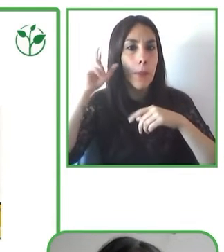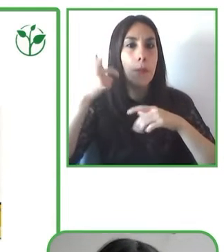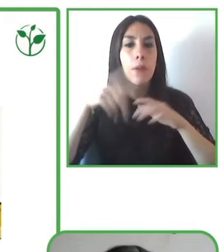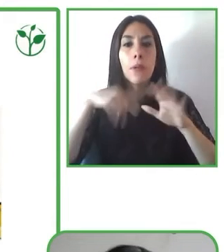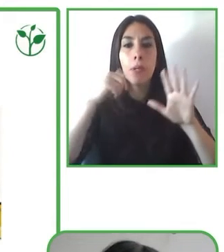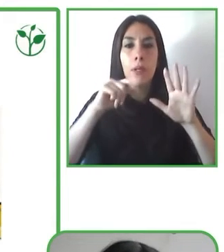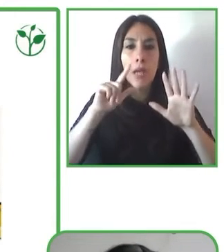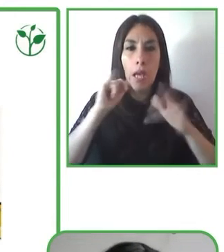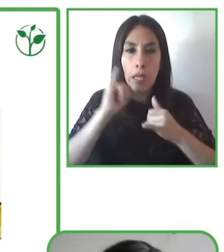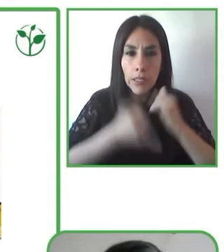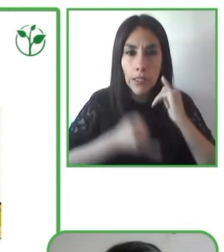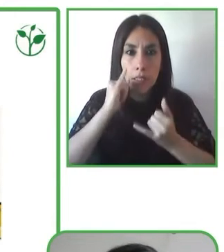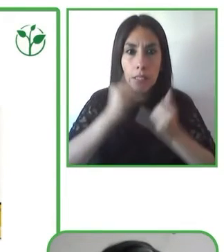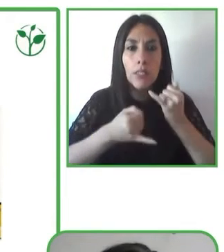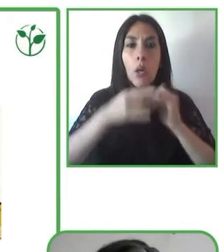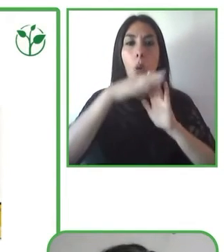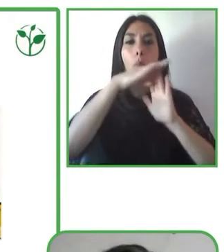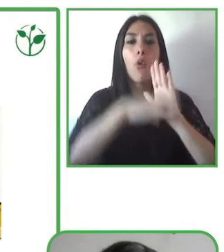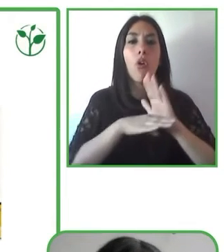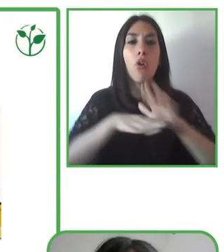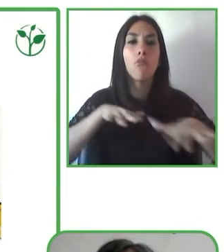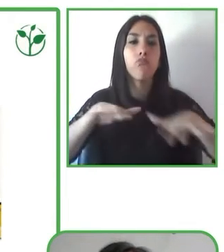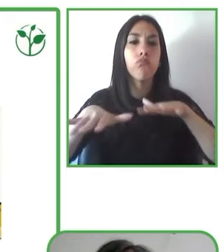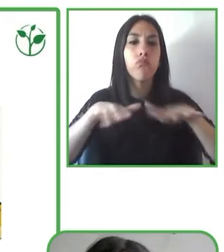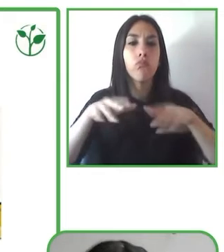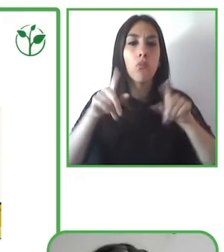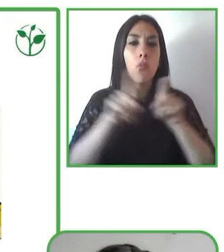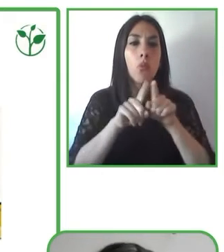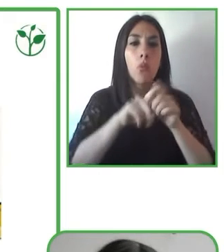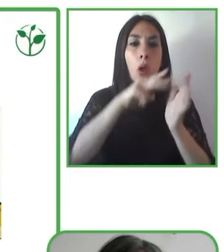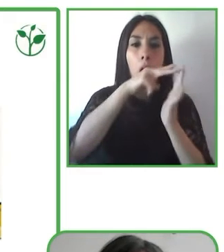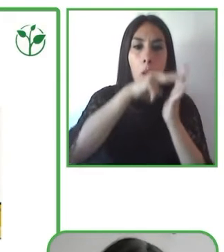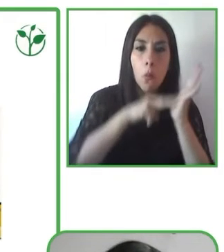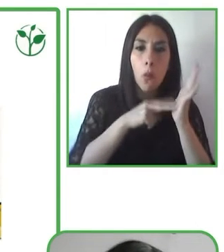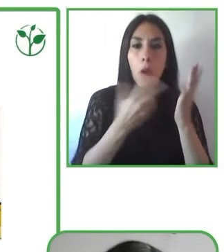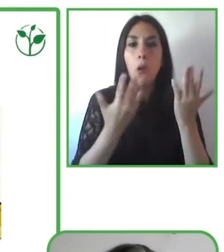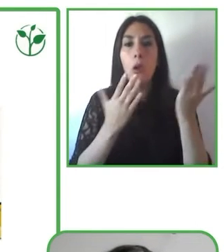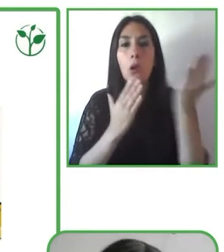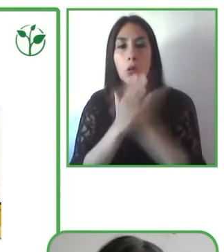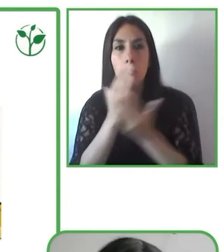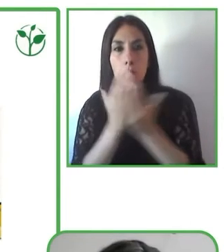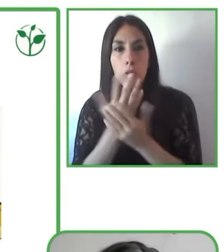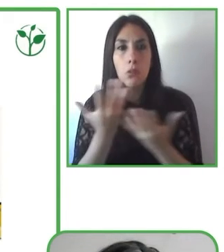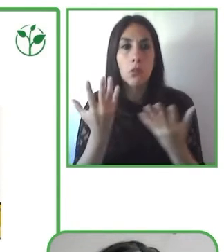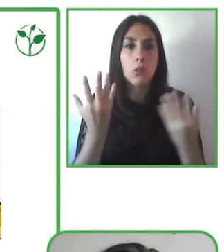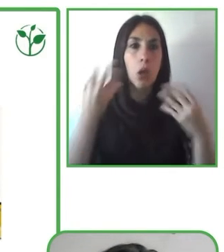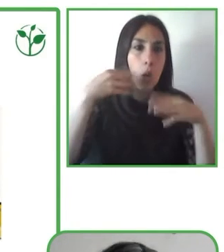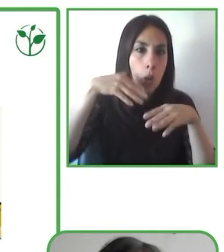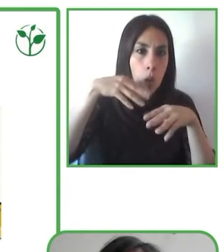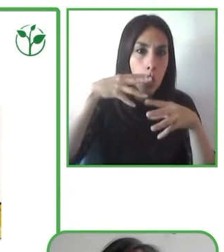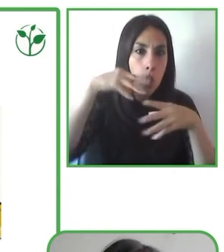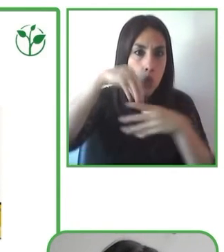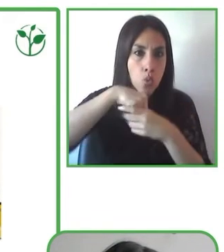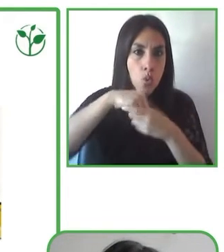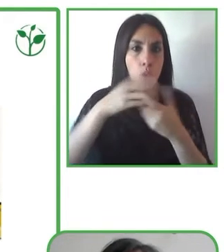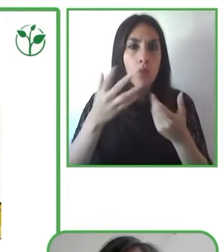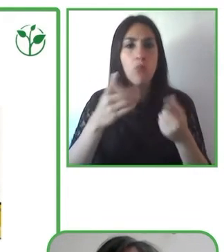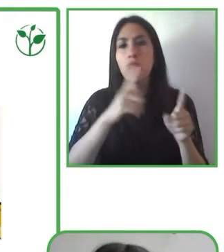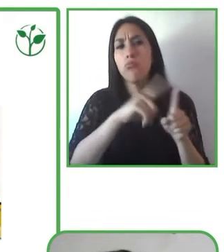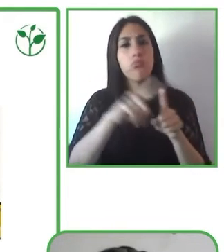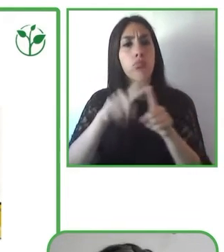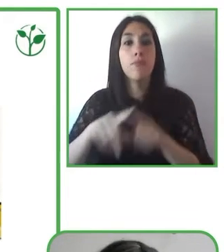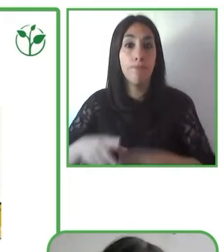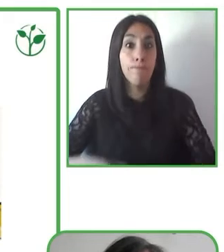estas diferentes discapacidades o habilidades o modos de acceder el texto que están